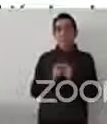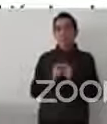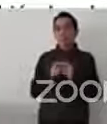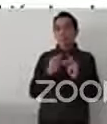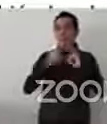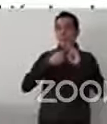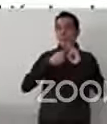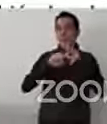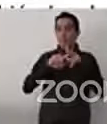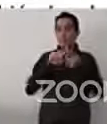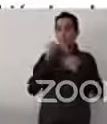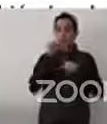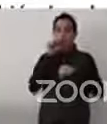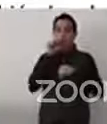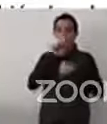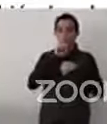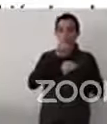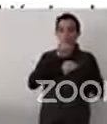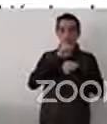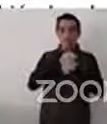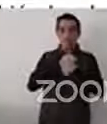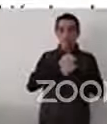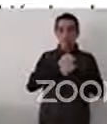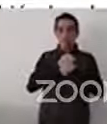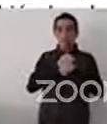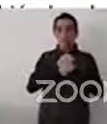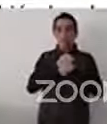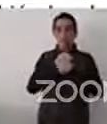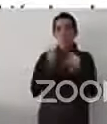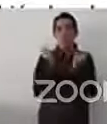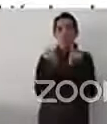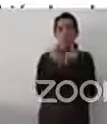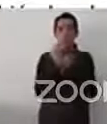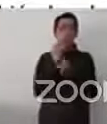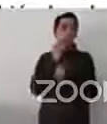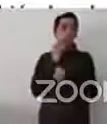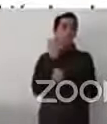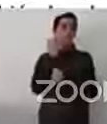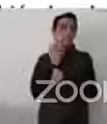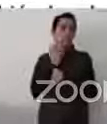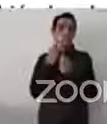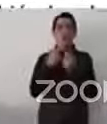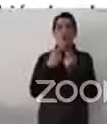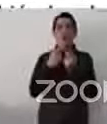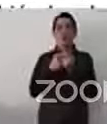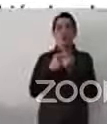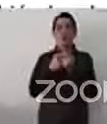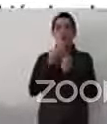de la Promoción de la Igualdad Racial en Brasil, más conocida como la CEPIR.